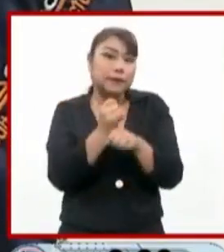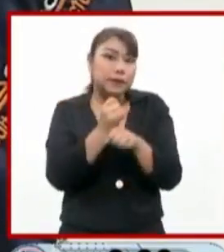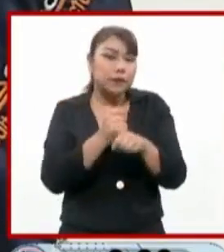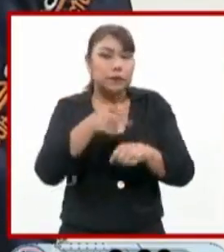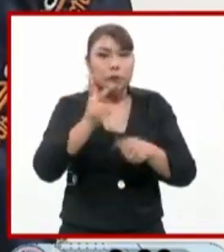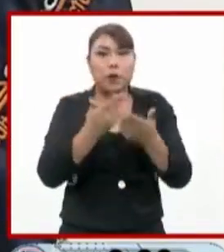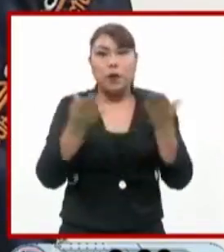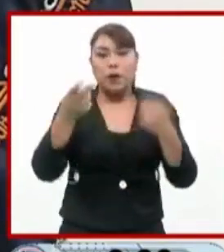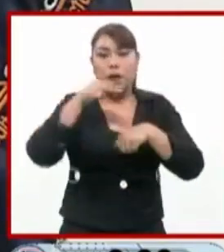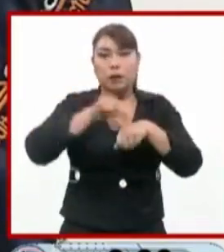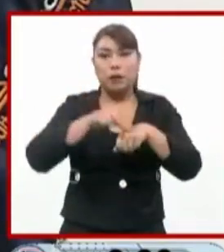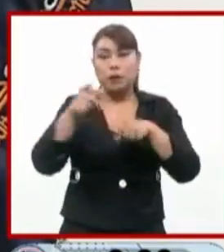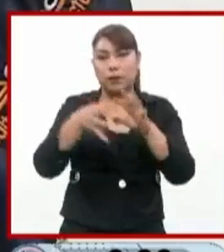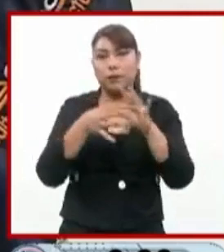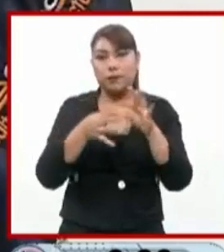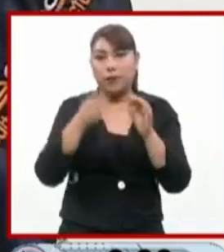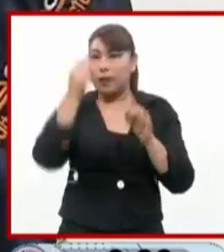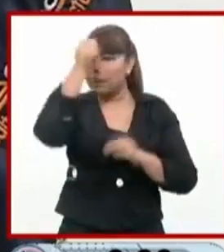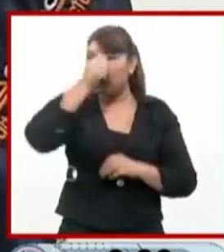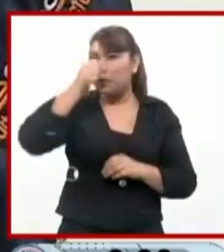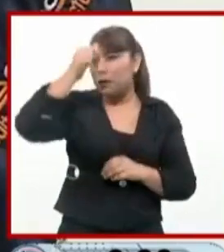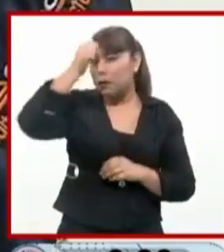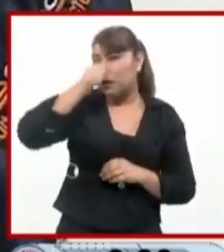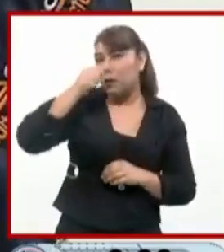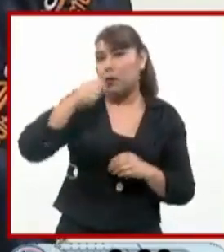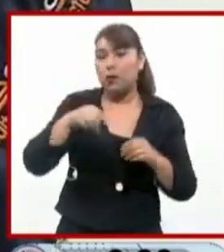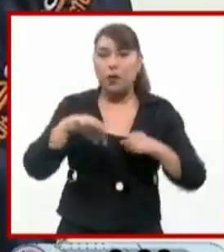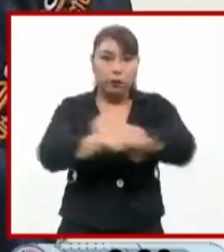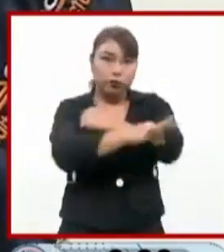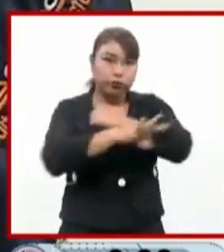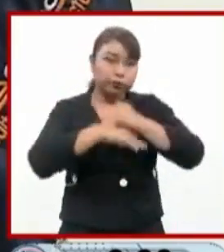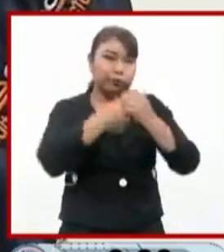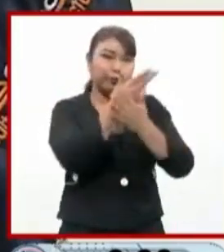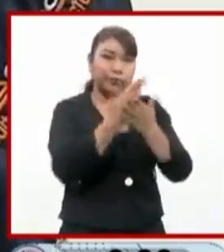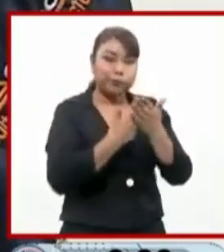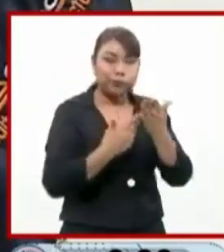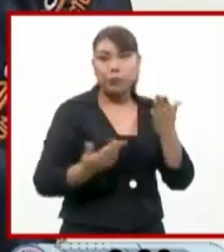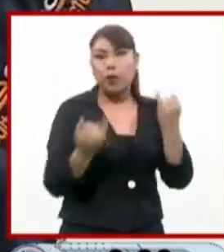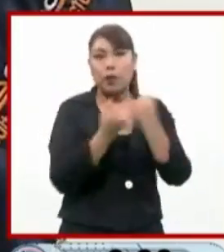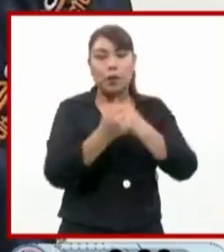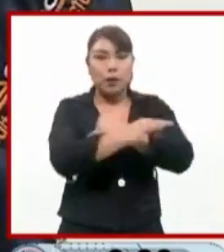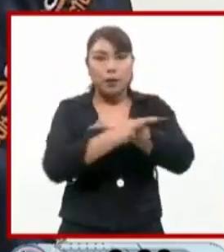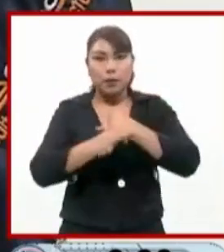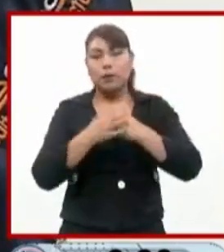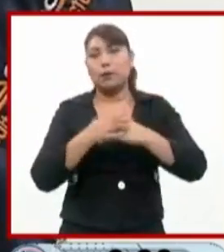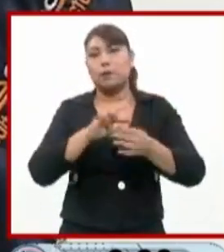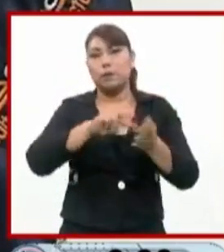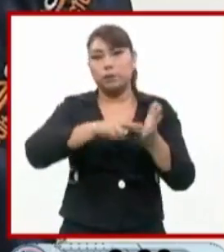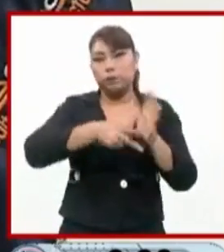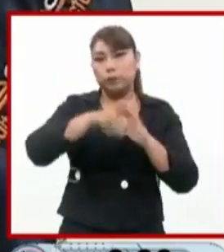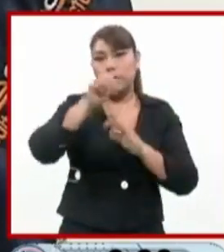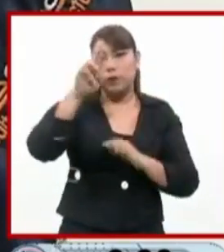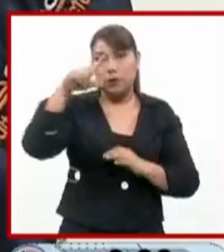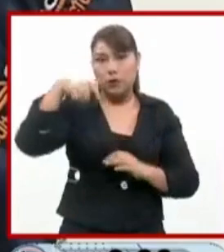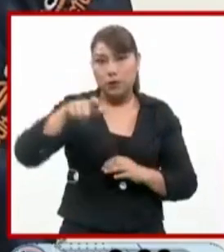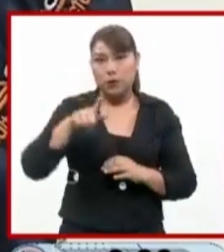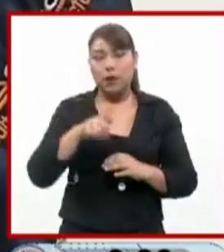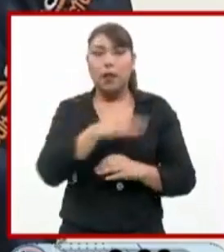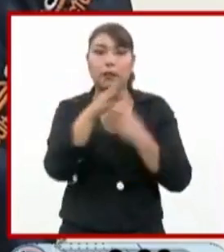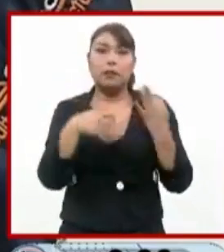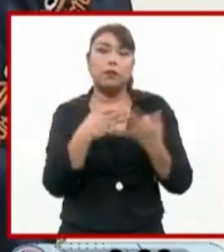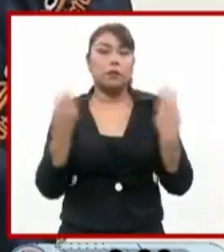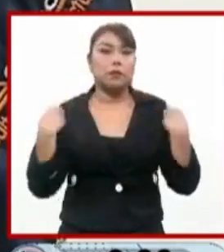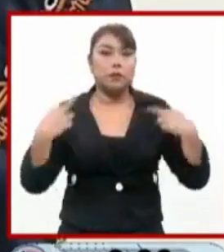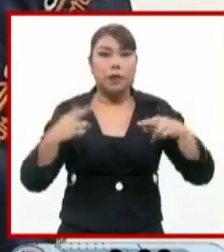el caso del Dr. Irogoyen, en la teoría del diseño y la teoría de la arquitectura, pues la podamos acercar a todos los maestros para que